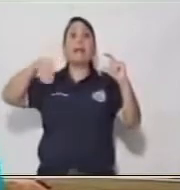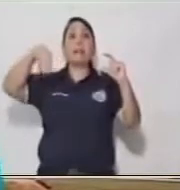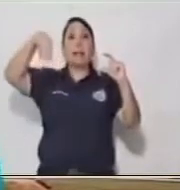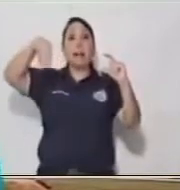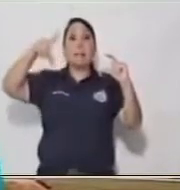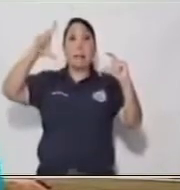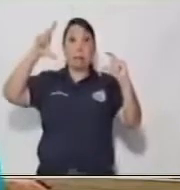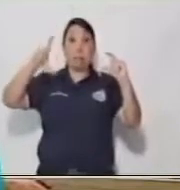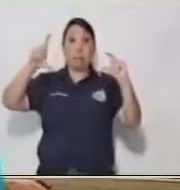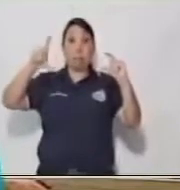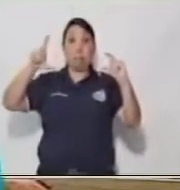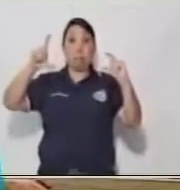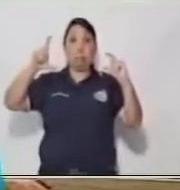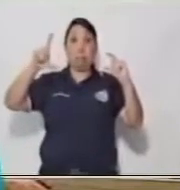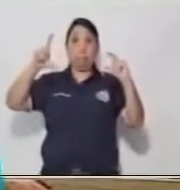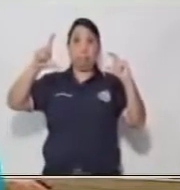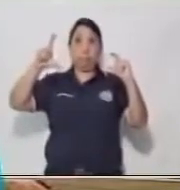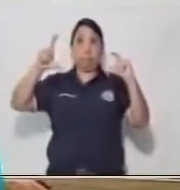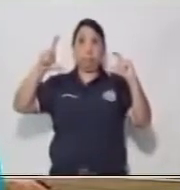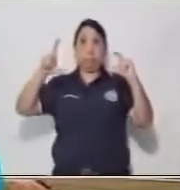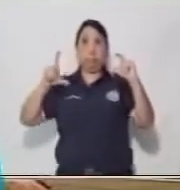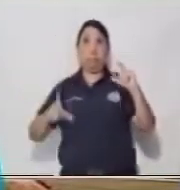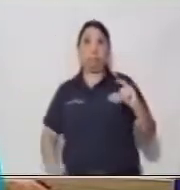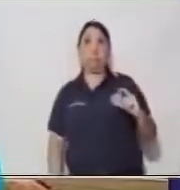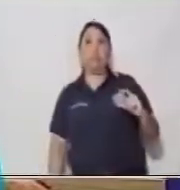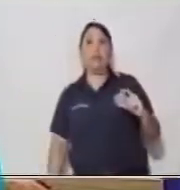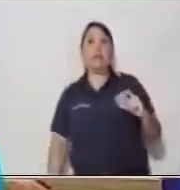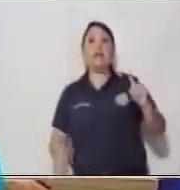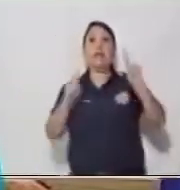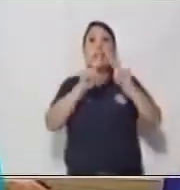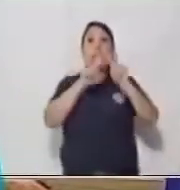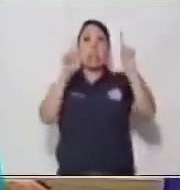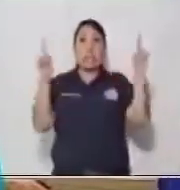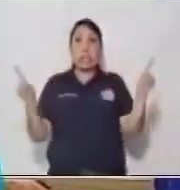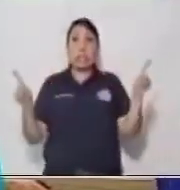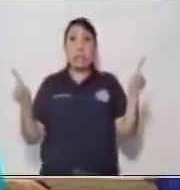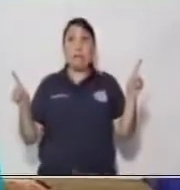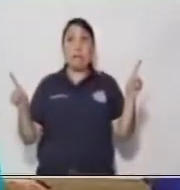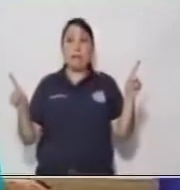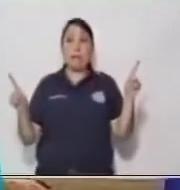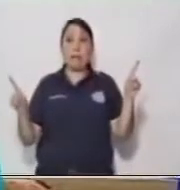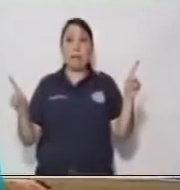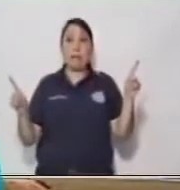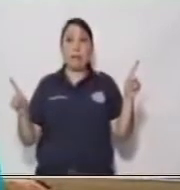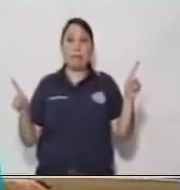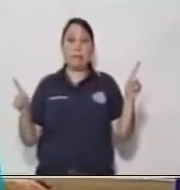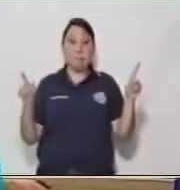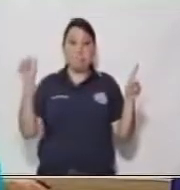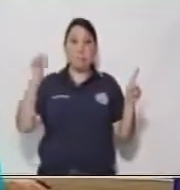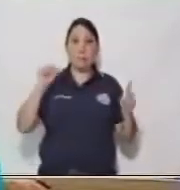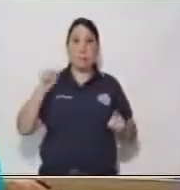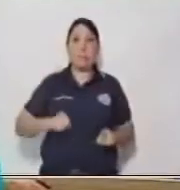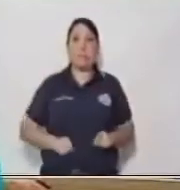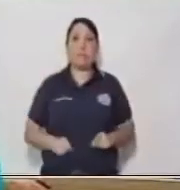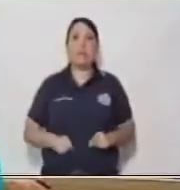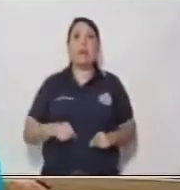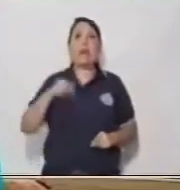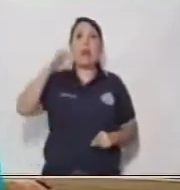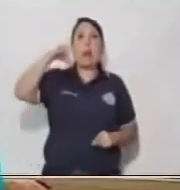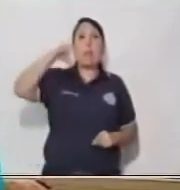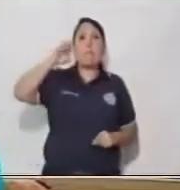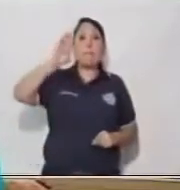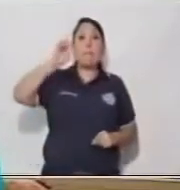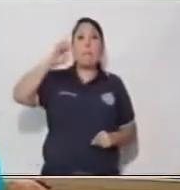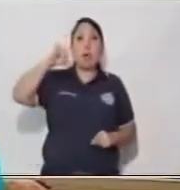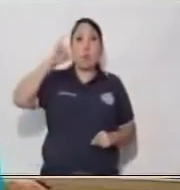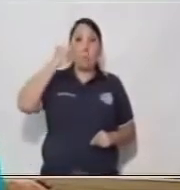Aquí vemos a nuestra abuela. ¿Y cuál es la diferencia entre todas las abuelas? ¿Verdad? Que es su